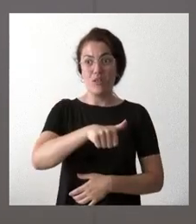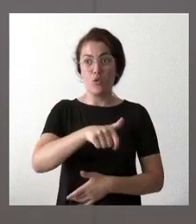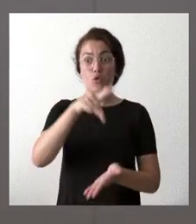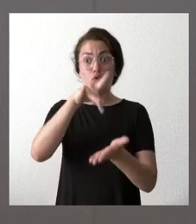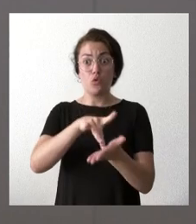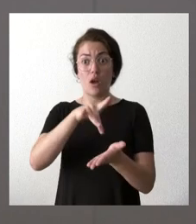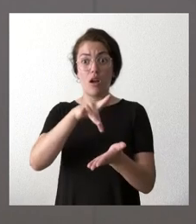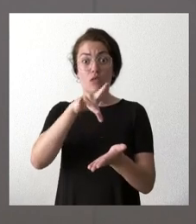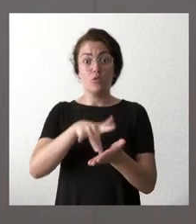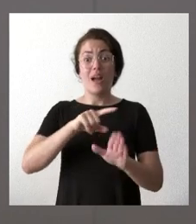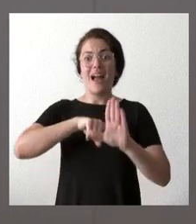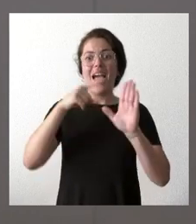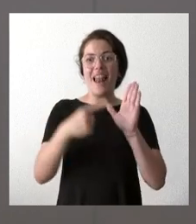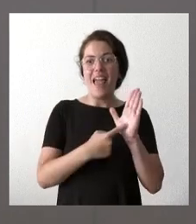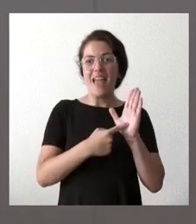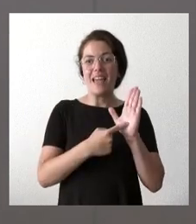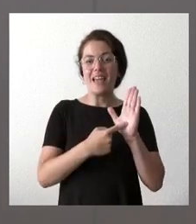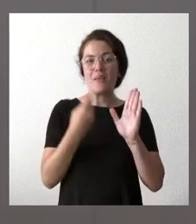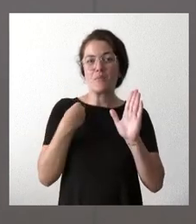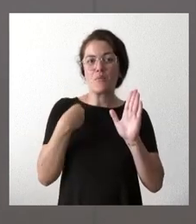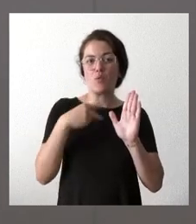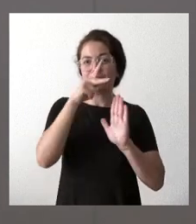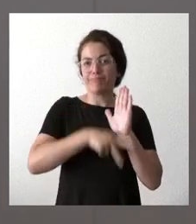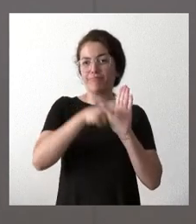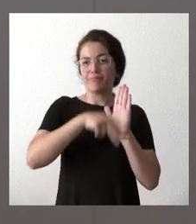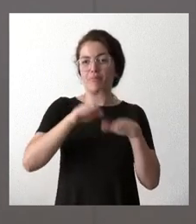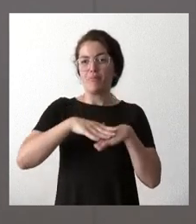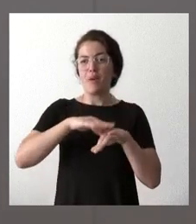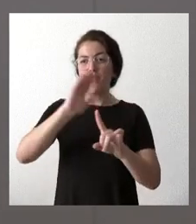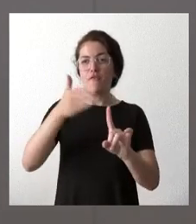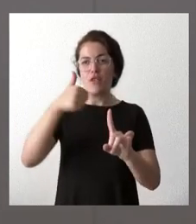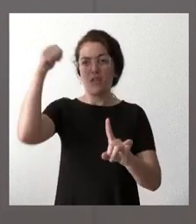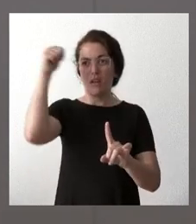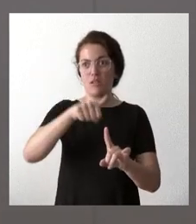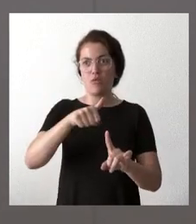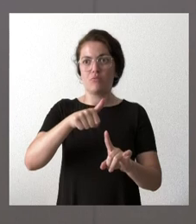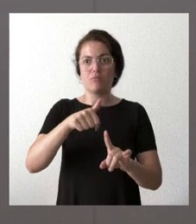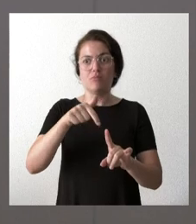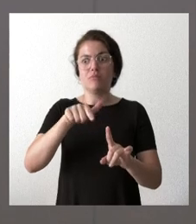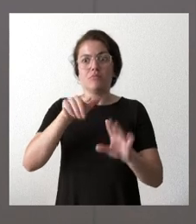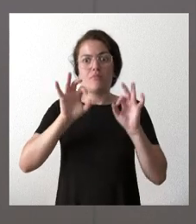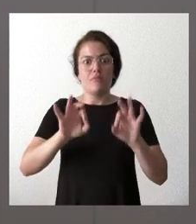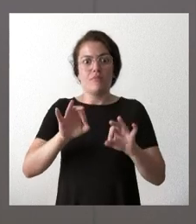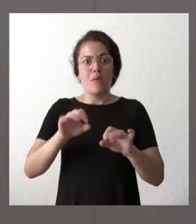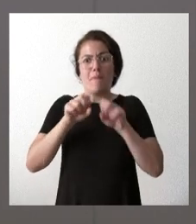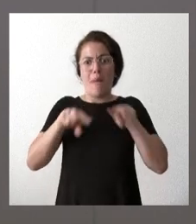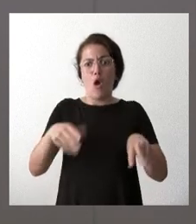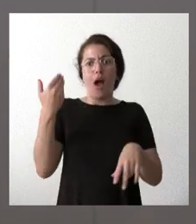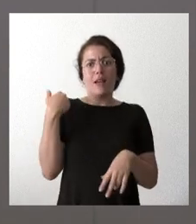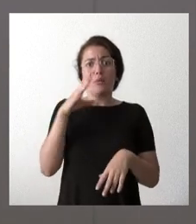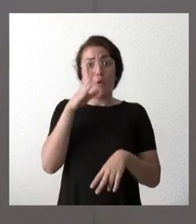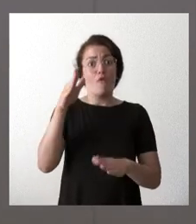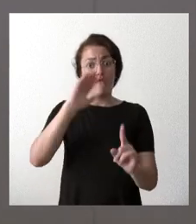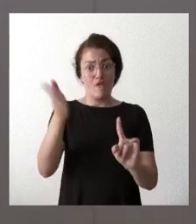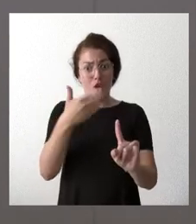las propias normativas reguladoras de esta violencia de género casi era peor la situación anterior cuando existía la violencia pero